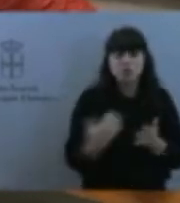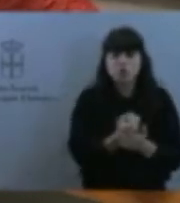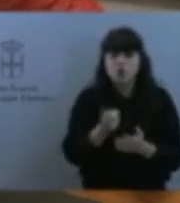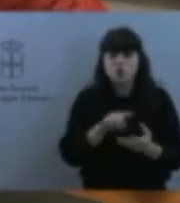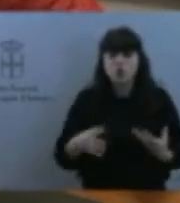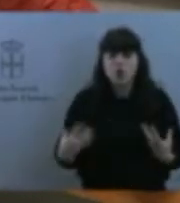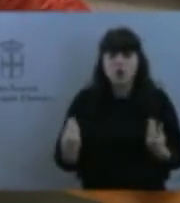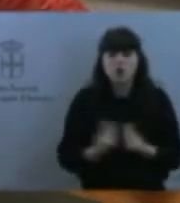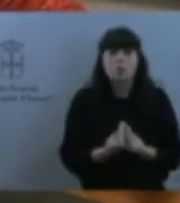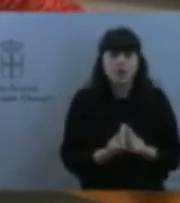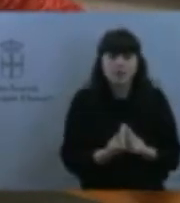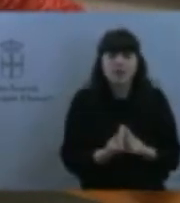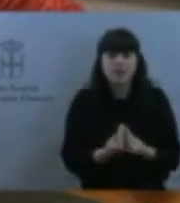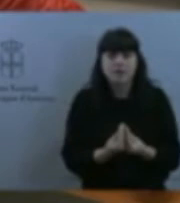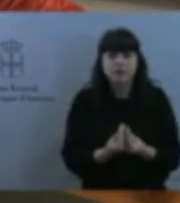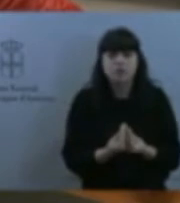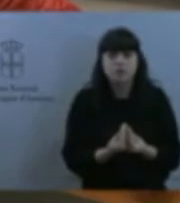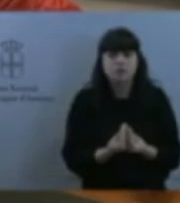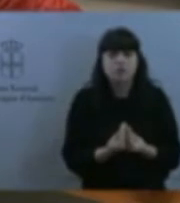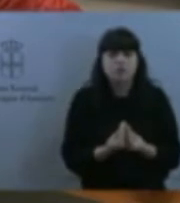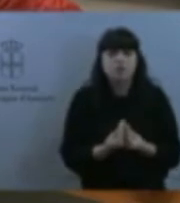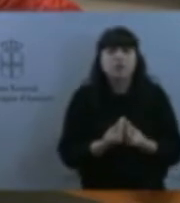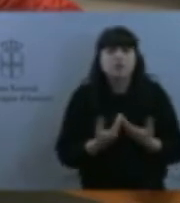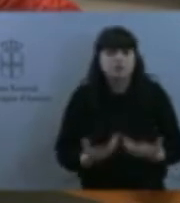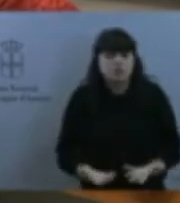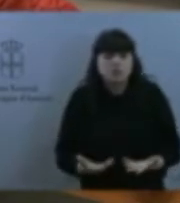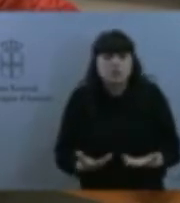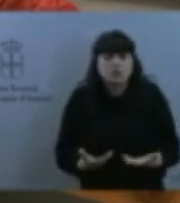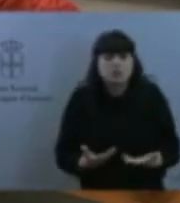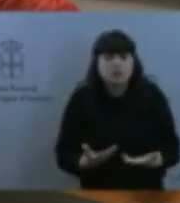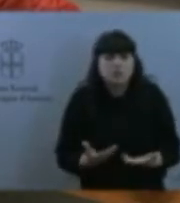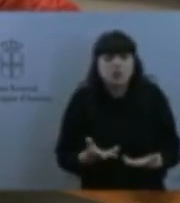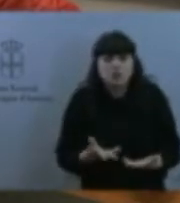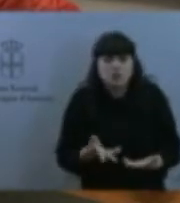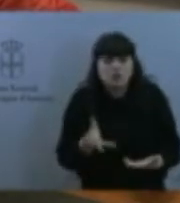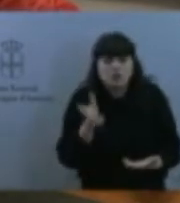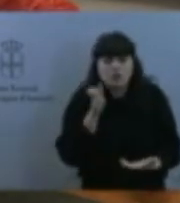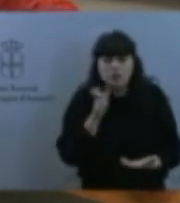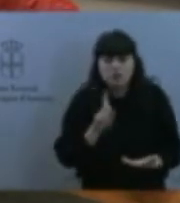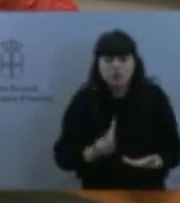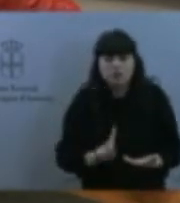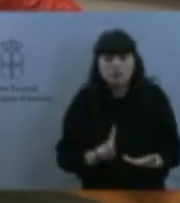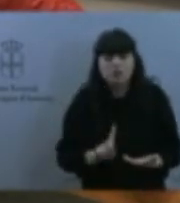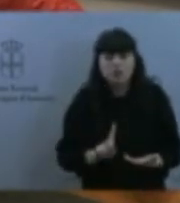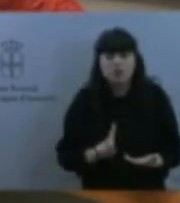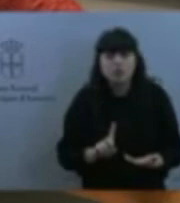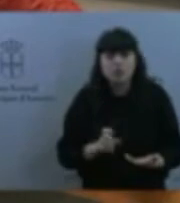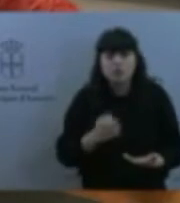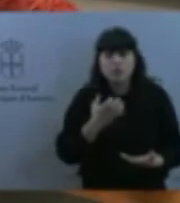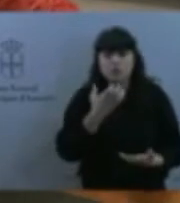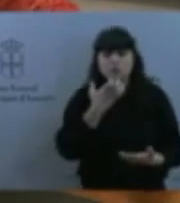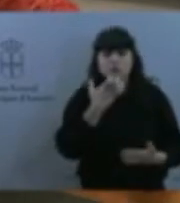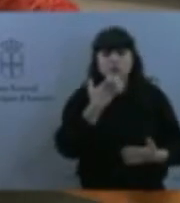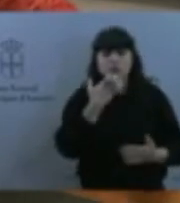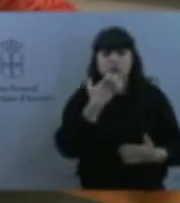centros concertados, para decirlo de alguna manera, donde sí hay personas que conocen